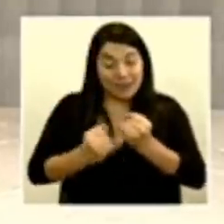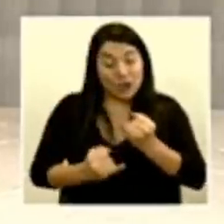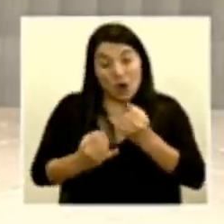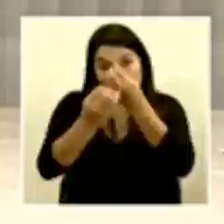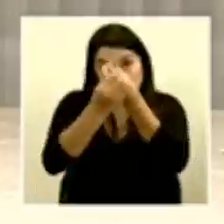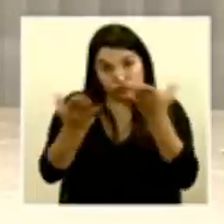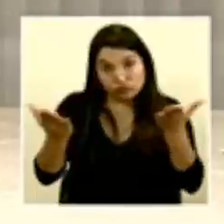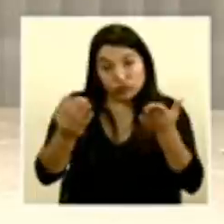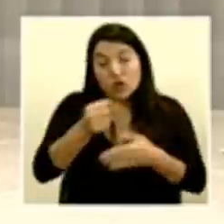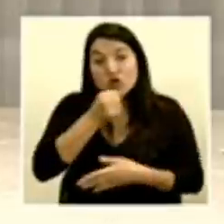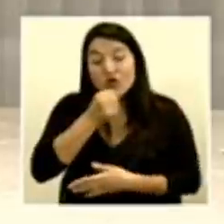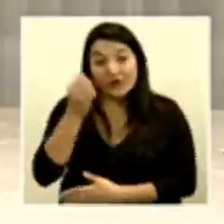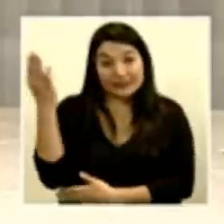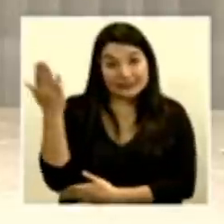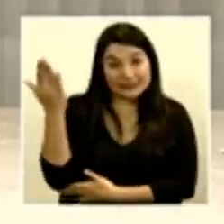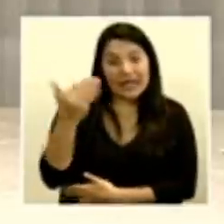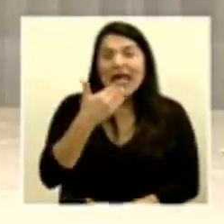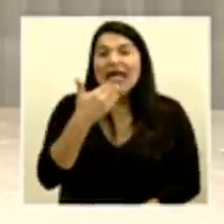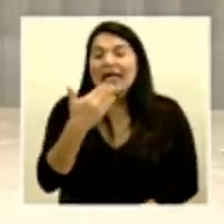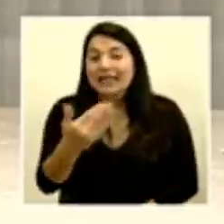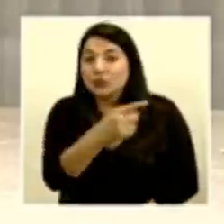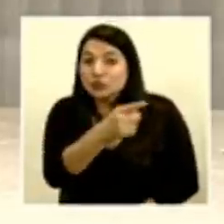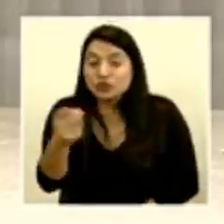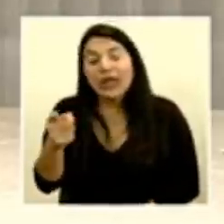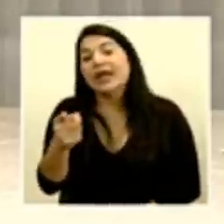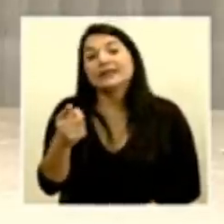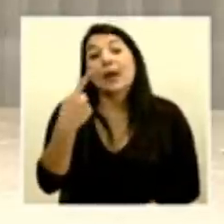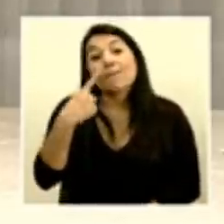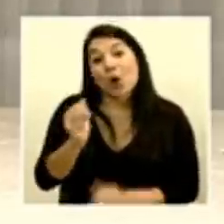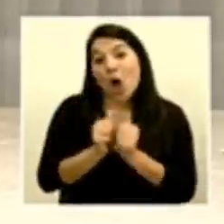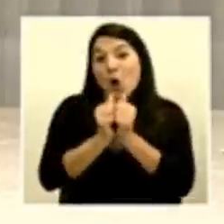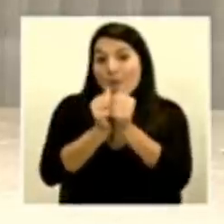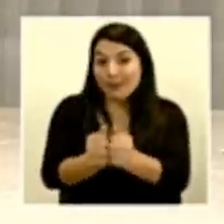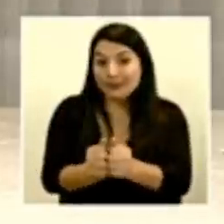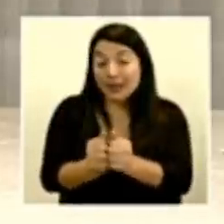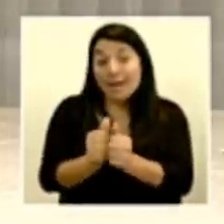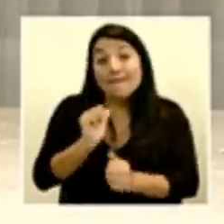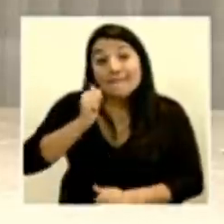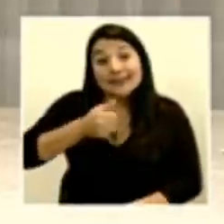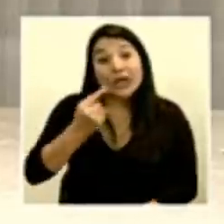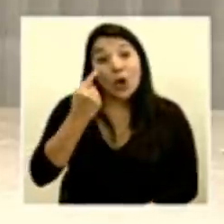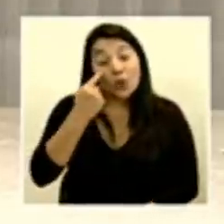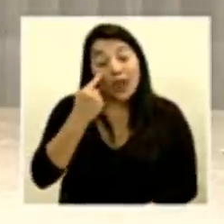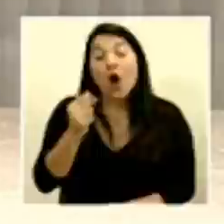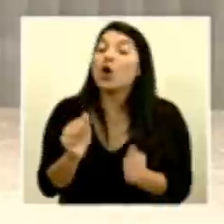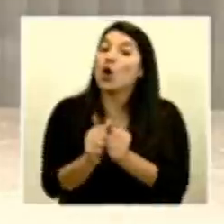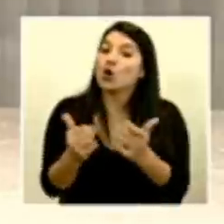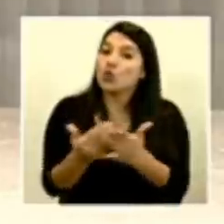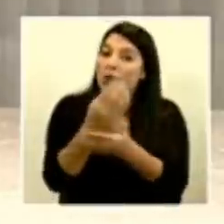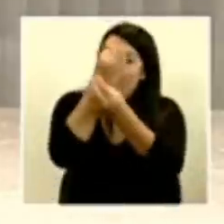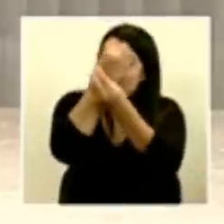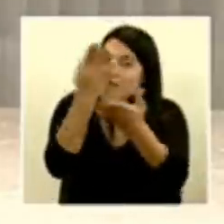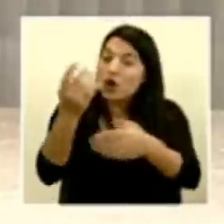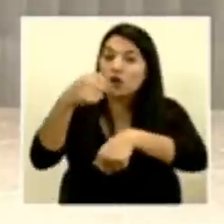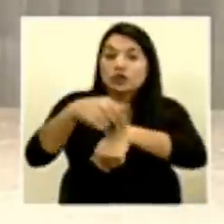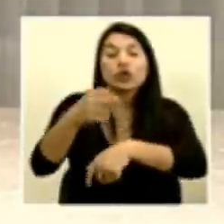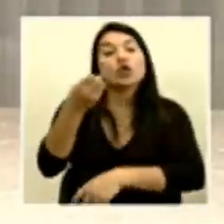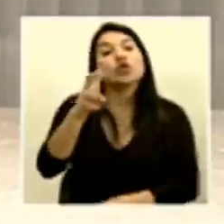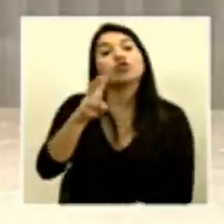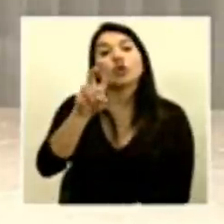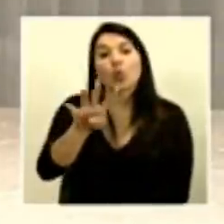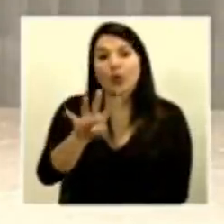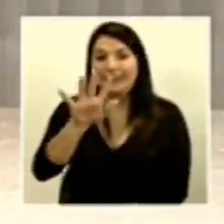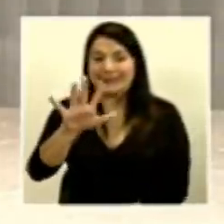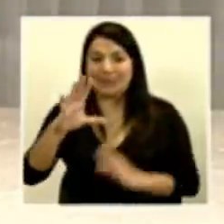informativo y conferencia de prensa gracias por por acompañarnos nos esperamos mañana con una nueva actualización al ser las 12 y